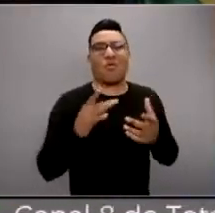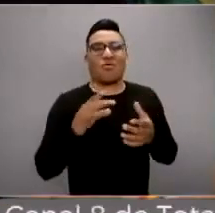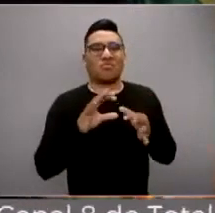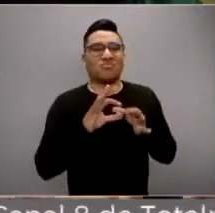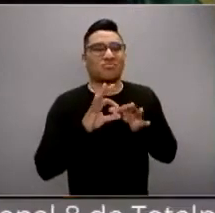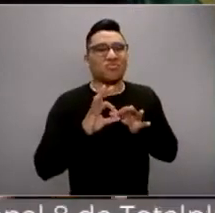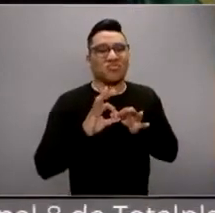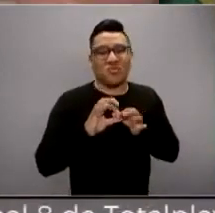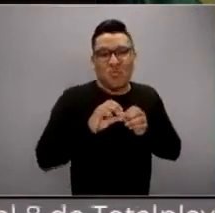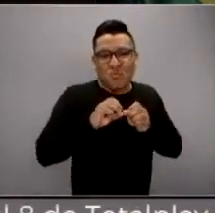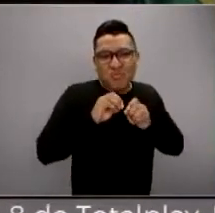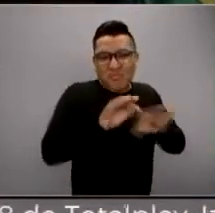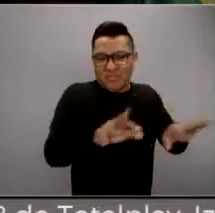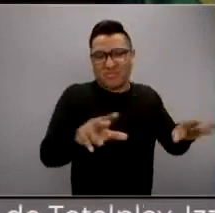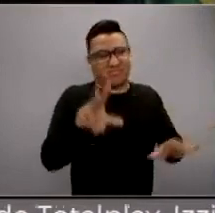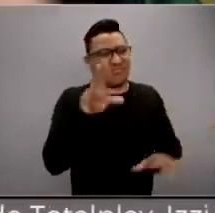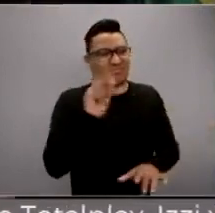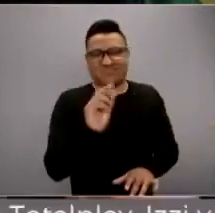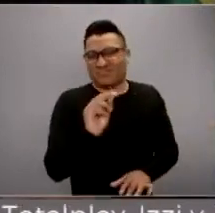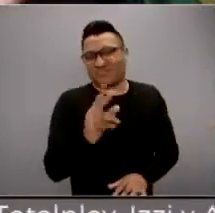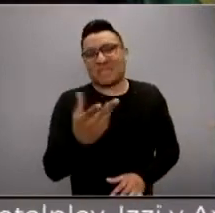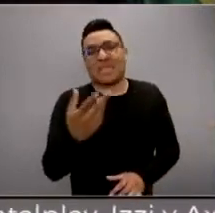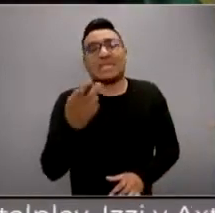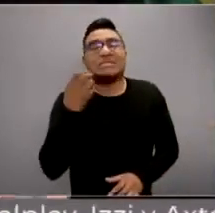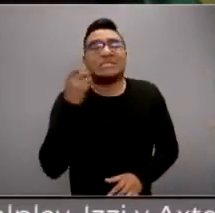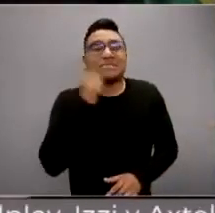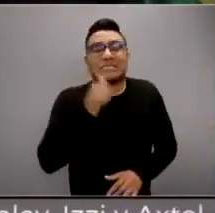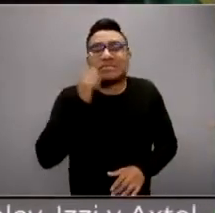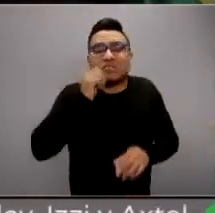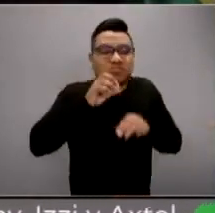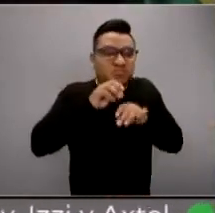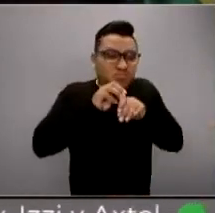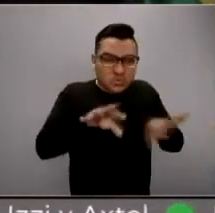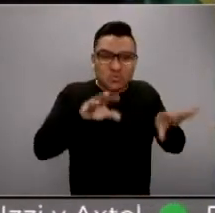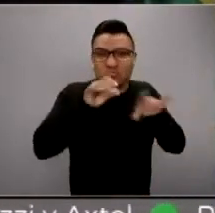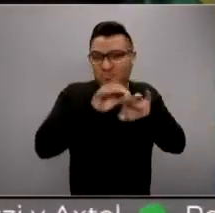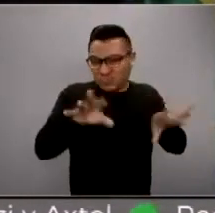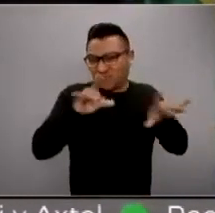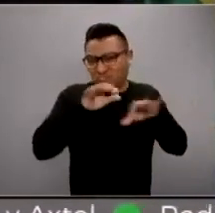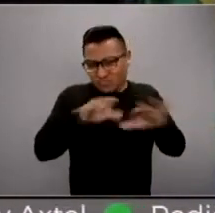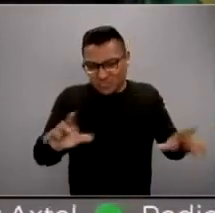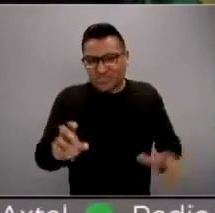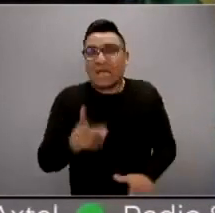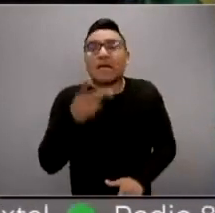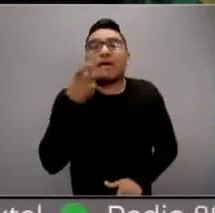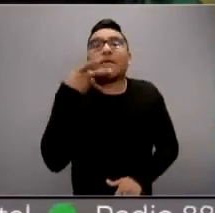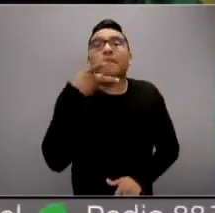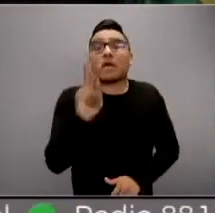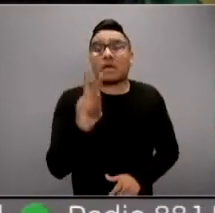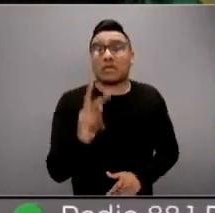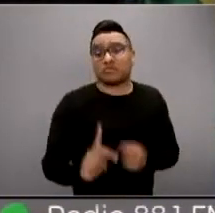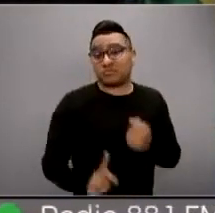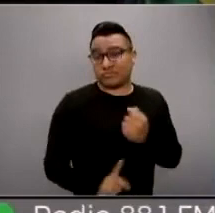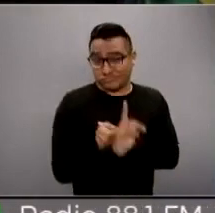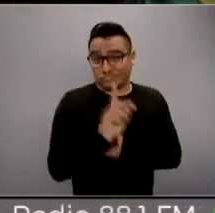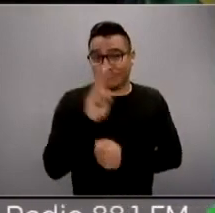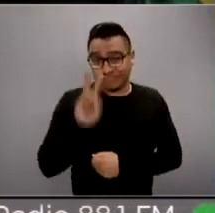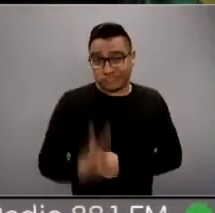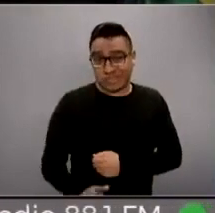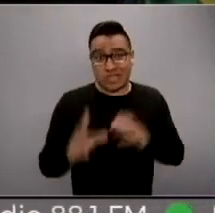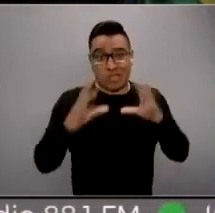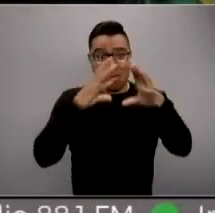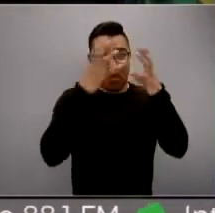inundar. Entonces tira mensajes por todos lados y tenemos un problema, esto es mundial, esto no solo es México,